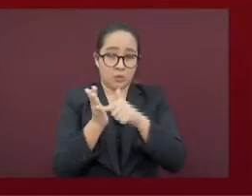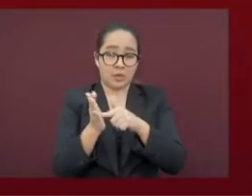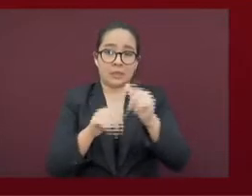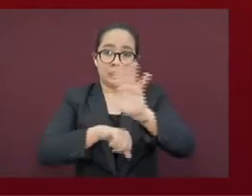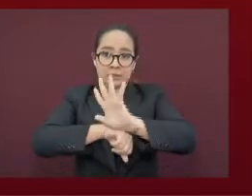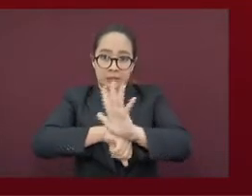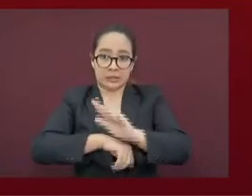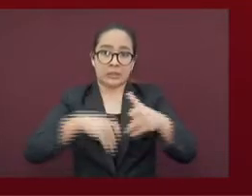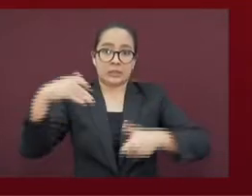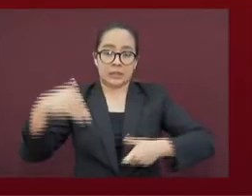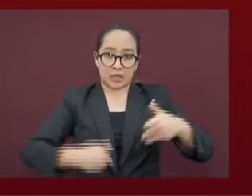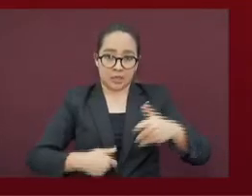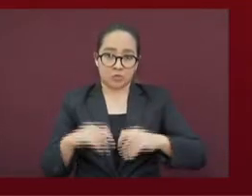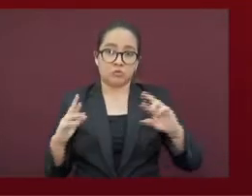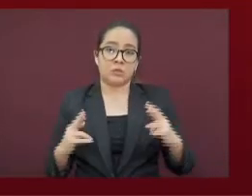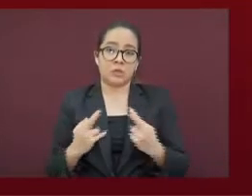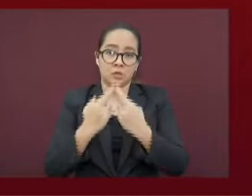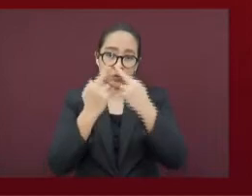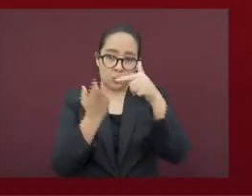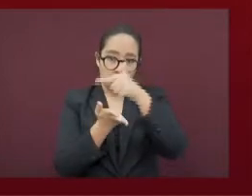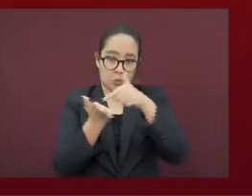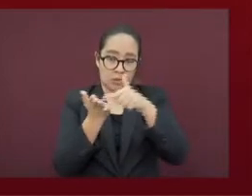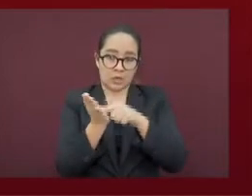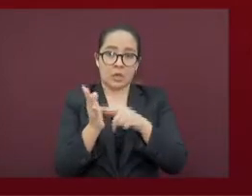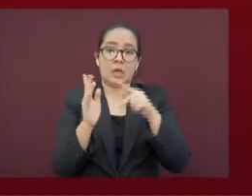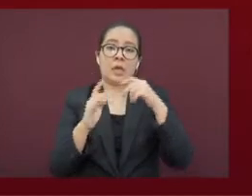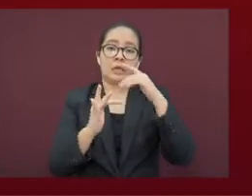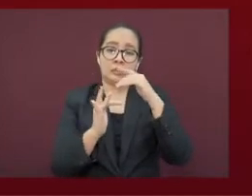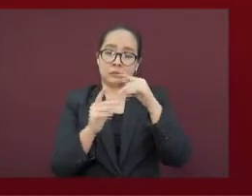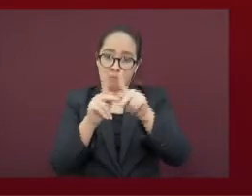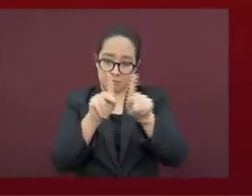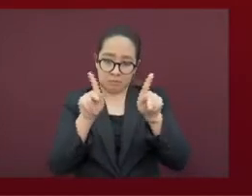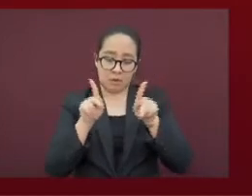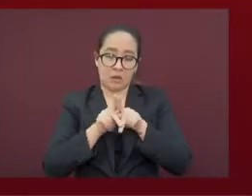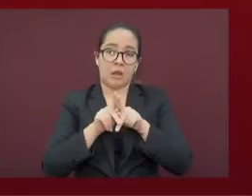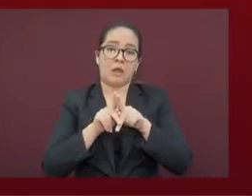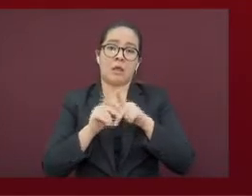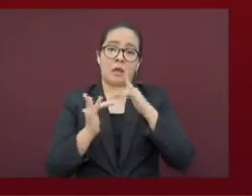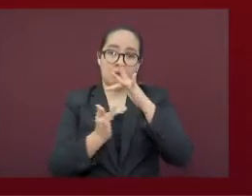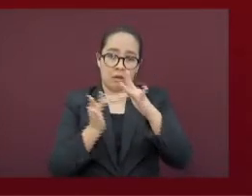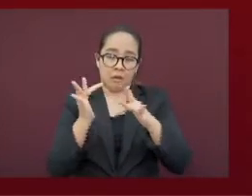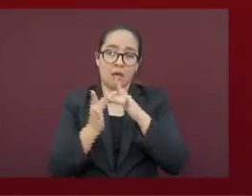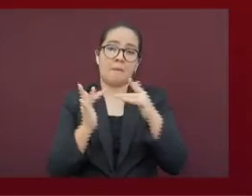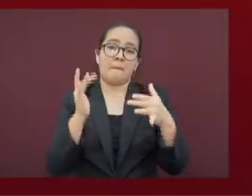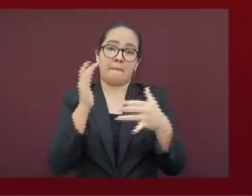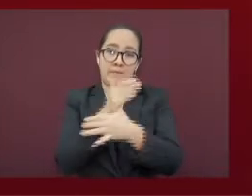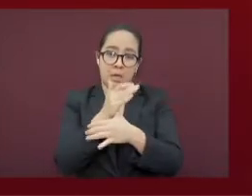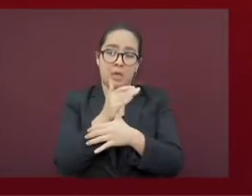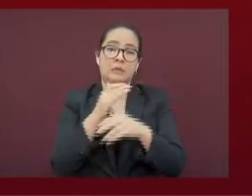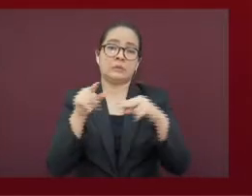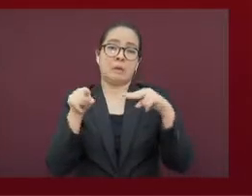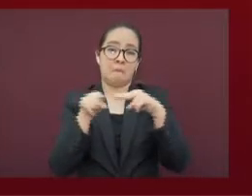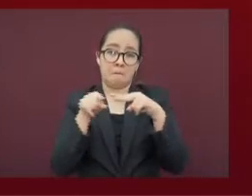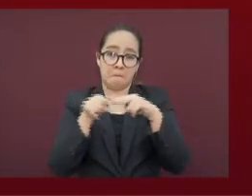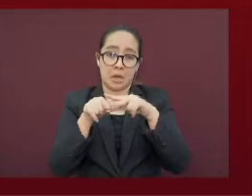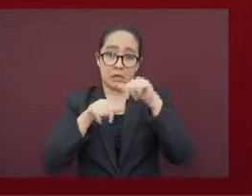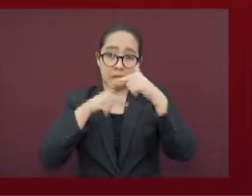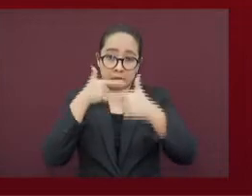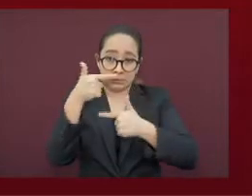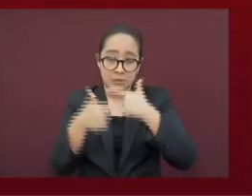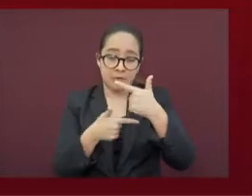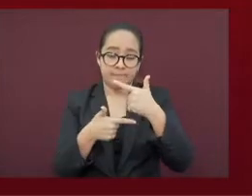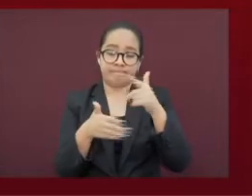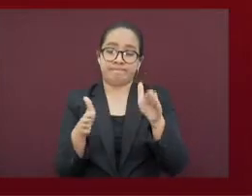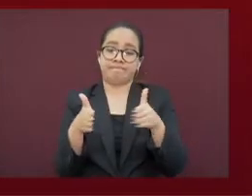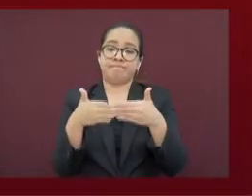religiosos, centros comerciales, antros, bares, parques, gimnasios, están suspendidos.